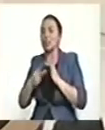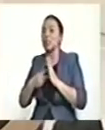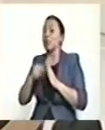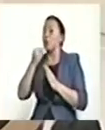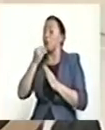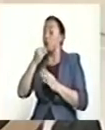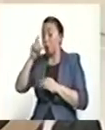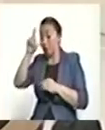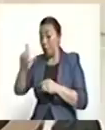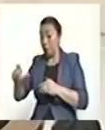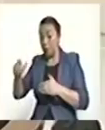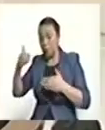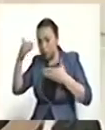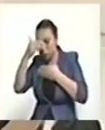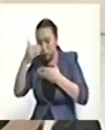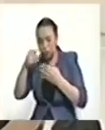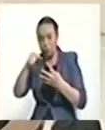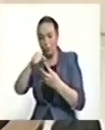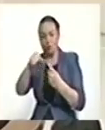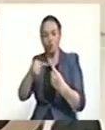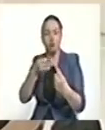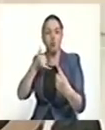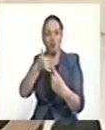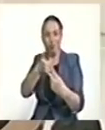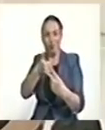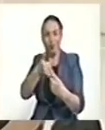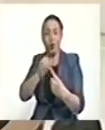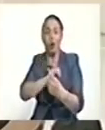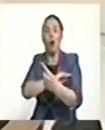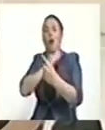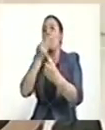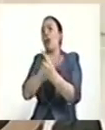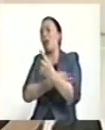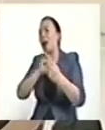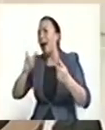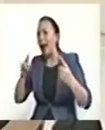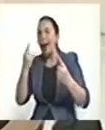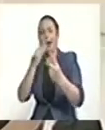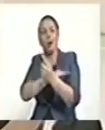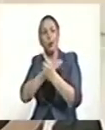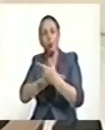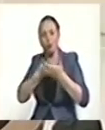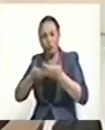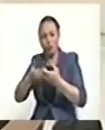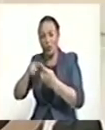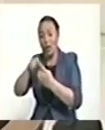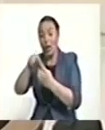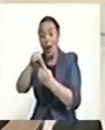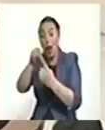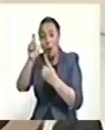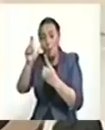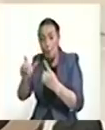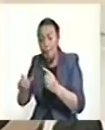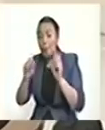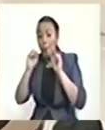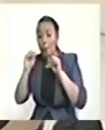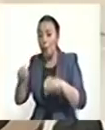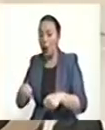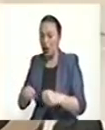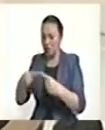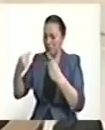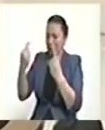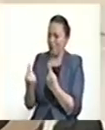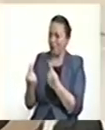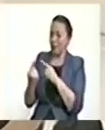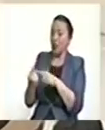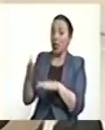armado hizo presencia y abusó de su condición de fuerza por la intimidación que era un arma, esa persona podría aludir que la persona que fue